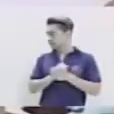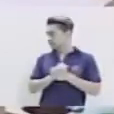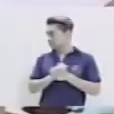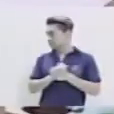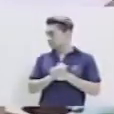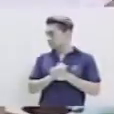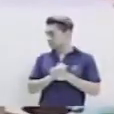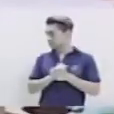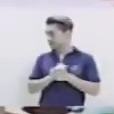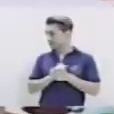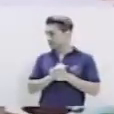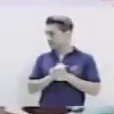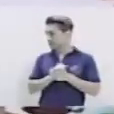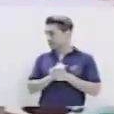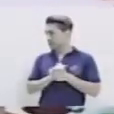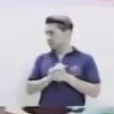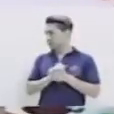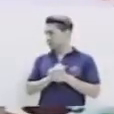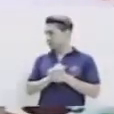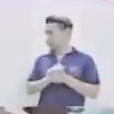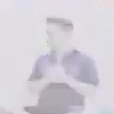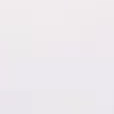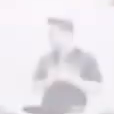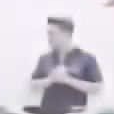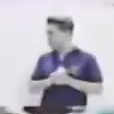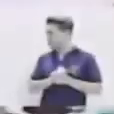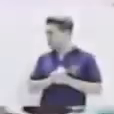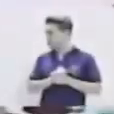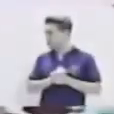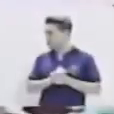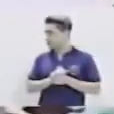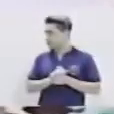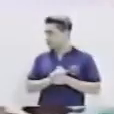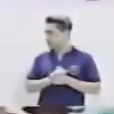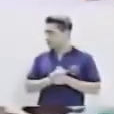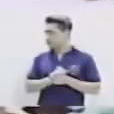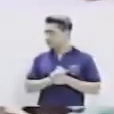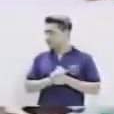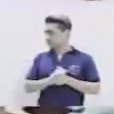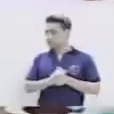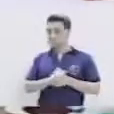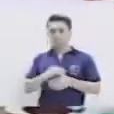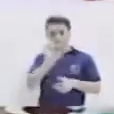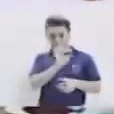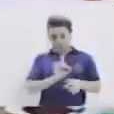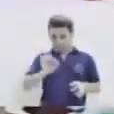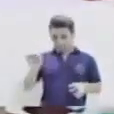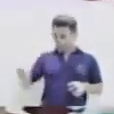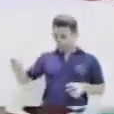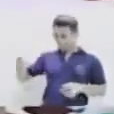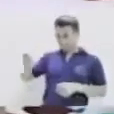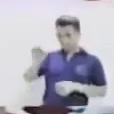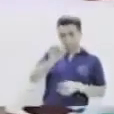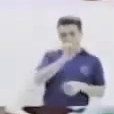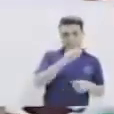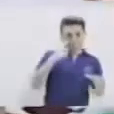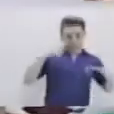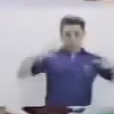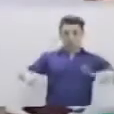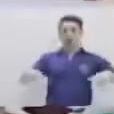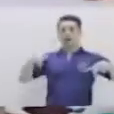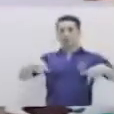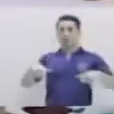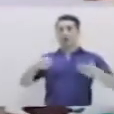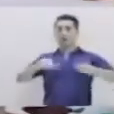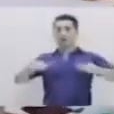Y a las plantitas vamos a hacer líneas. En nuestra estante vamos a redondear nuestras huellitas para crear